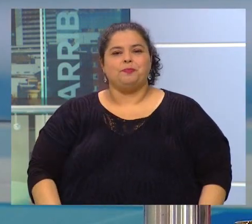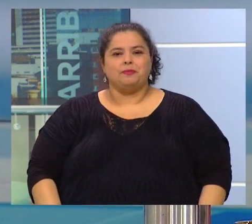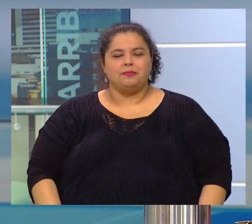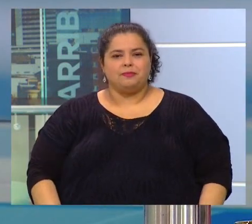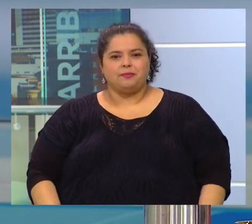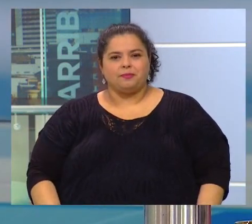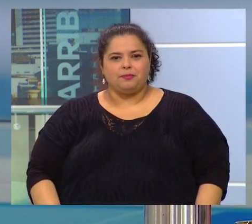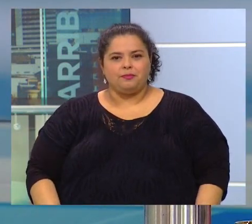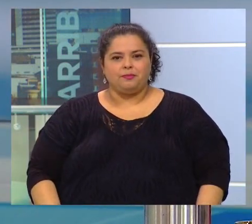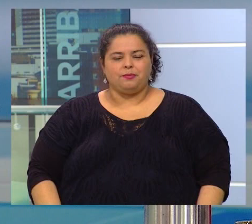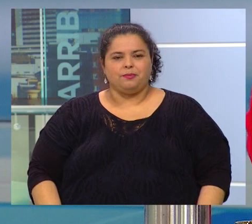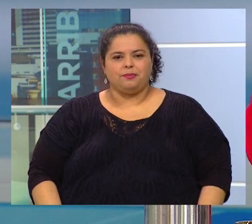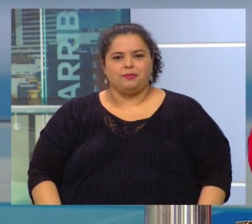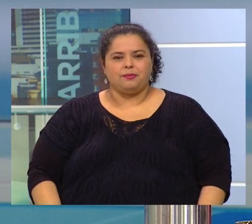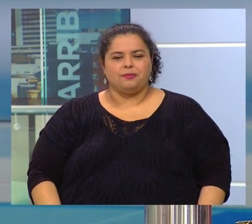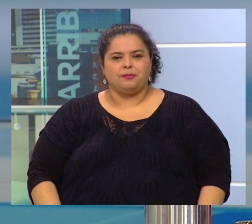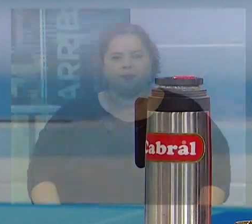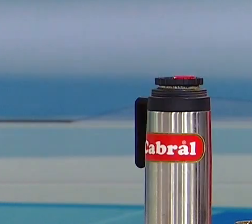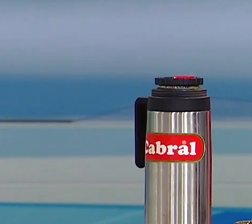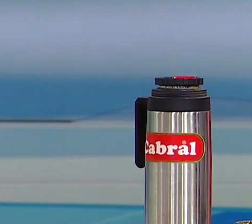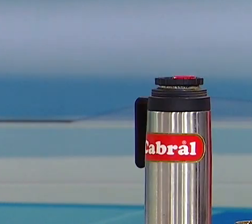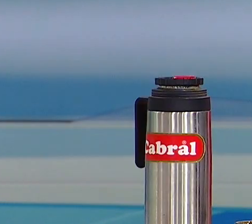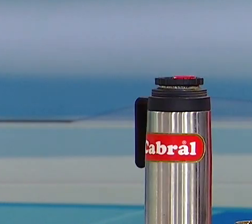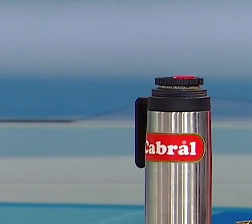con este libro, Guardianas, y esta recorrida por el interior del país que se viene.